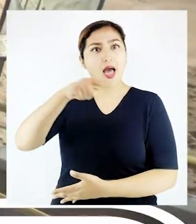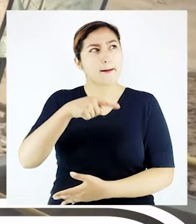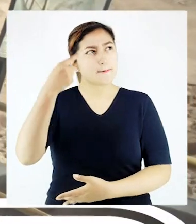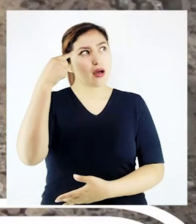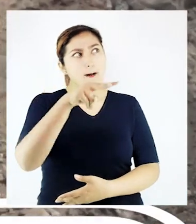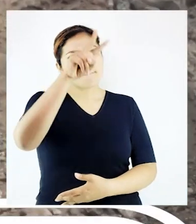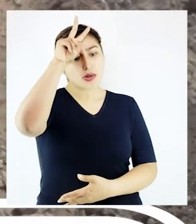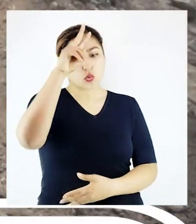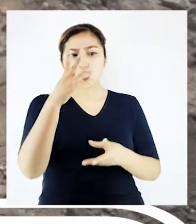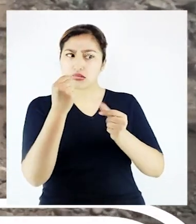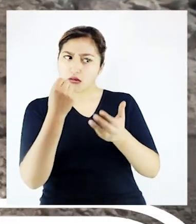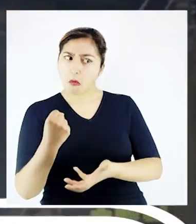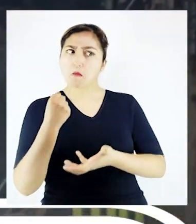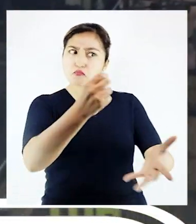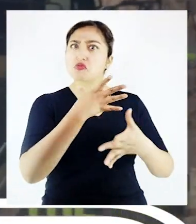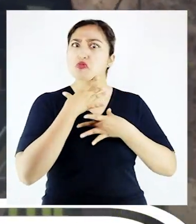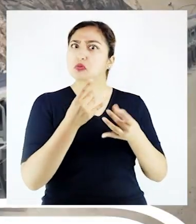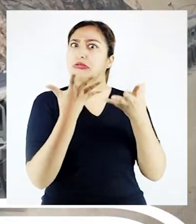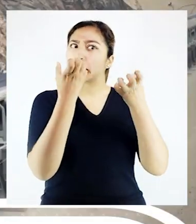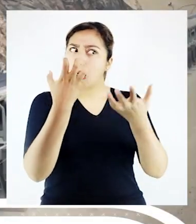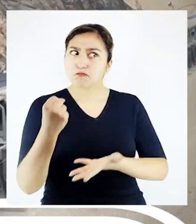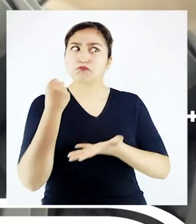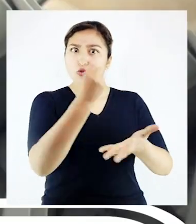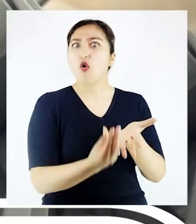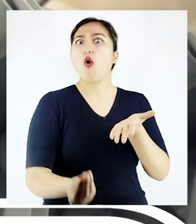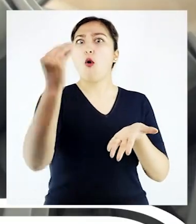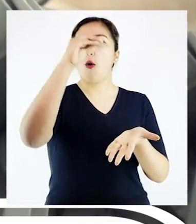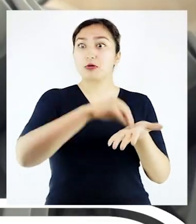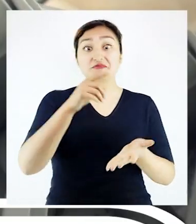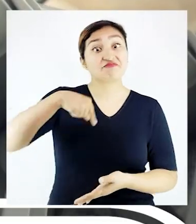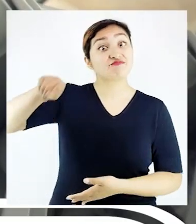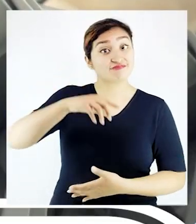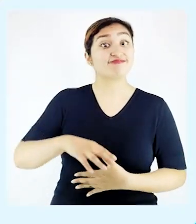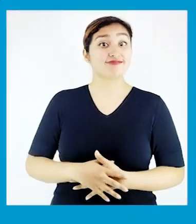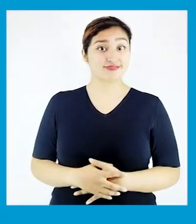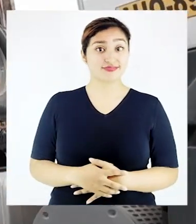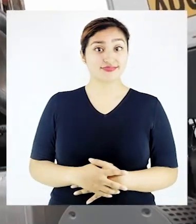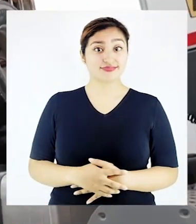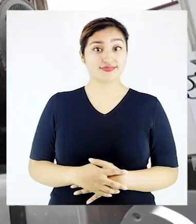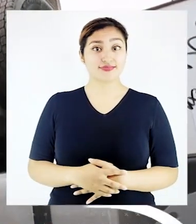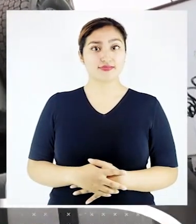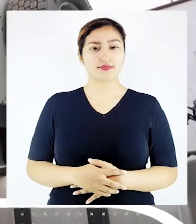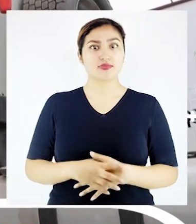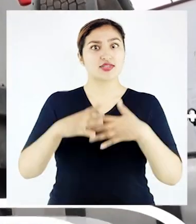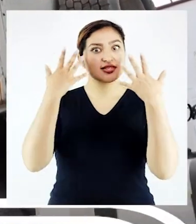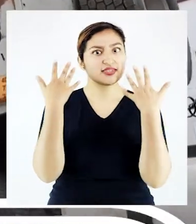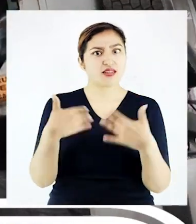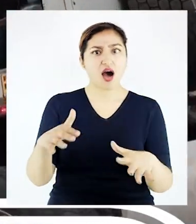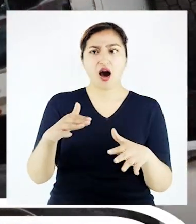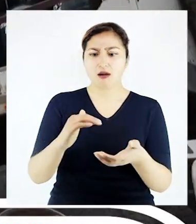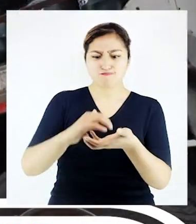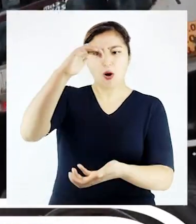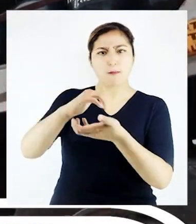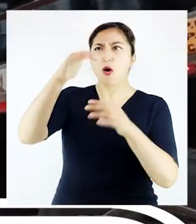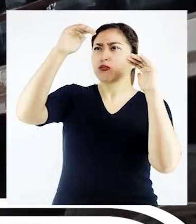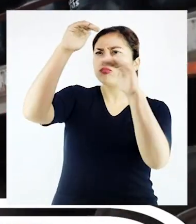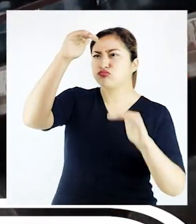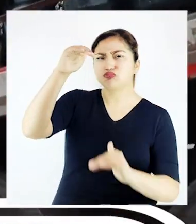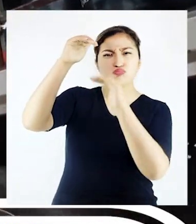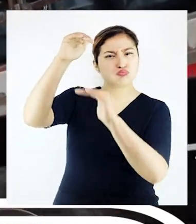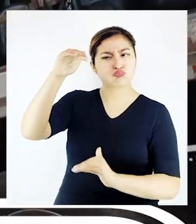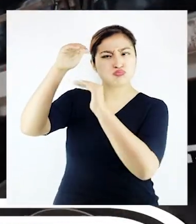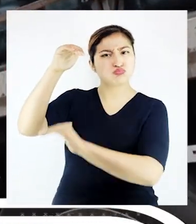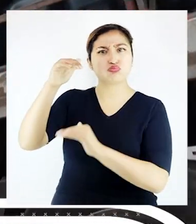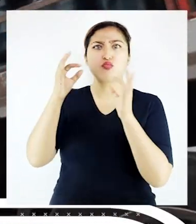nuevamente es considerado atractivo para los inversionistas a nivel mundial. Se cuenta con suficiente cantidad de